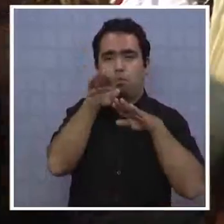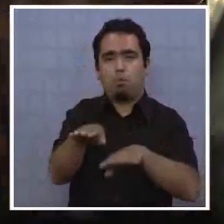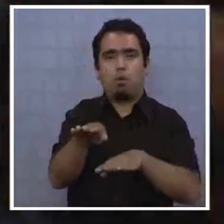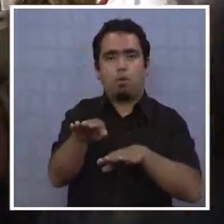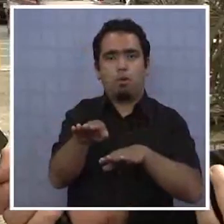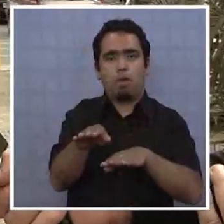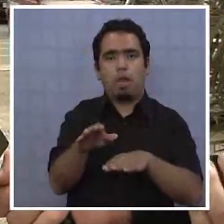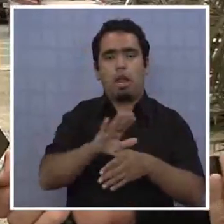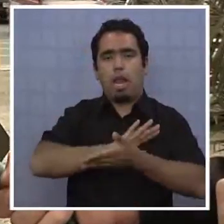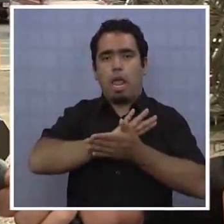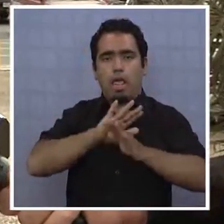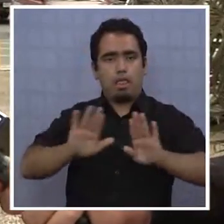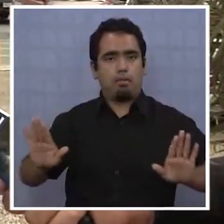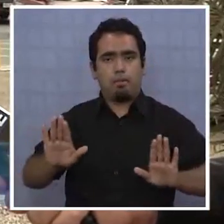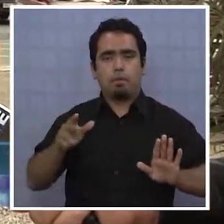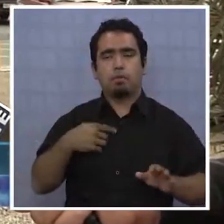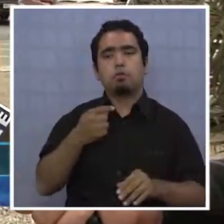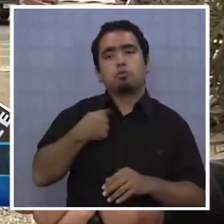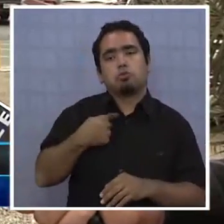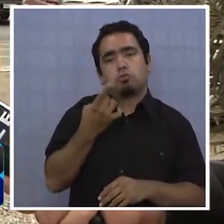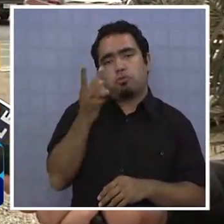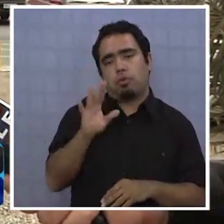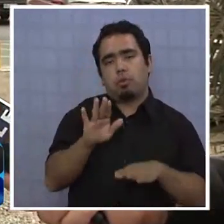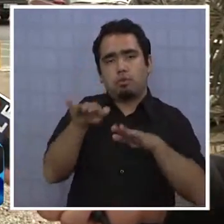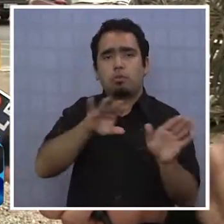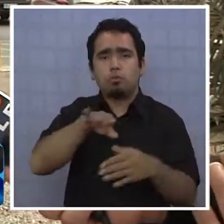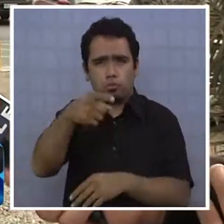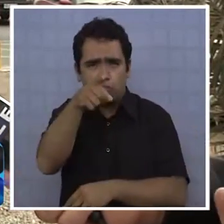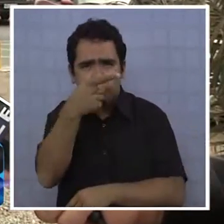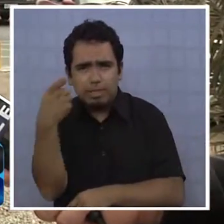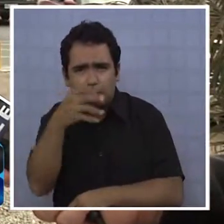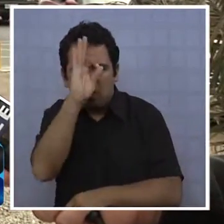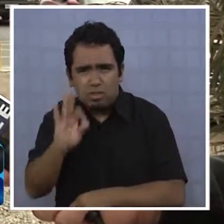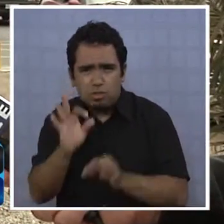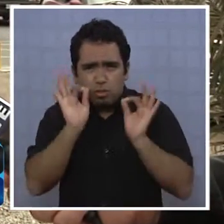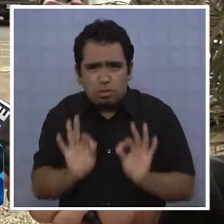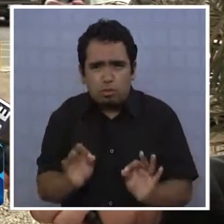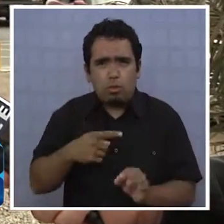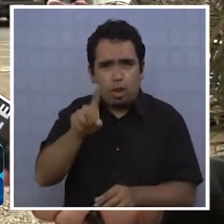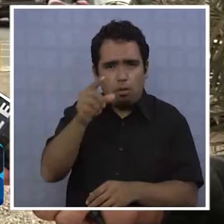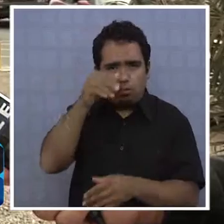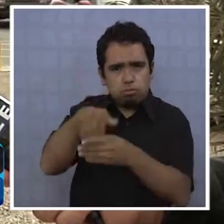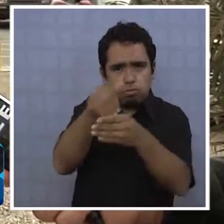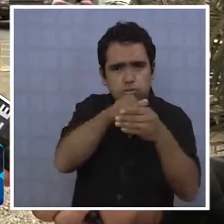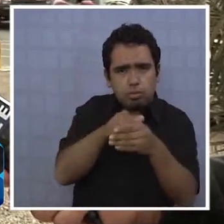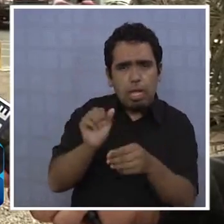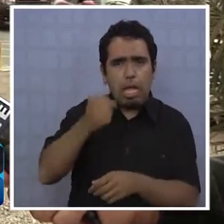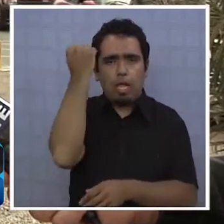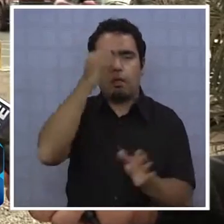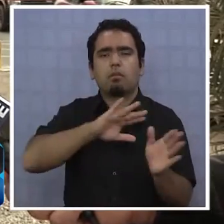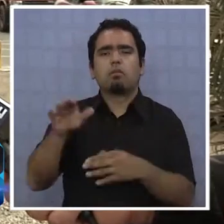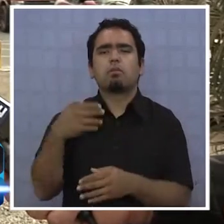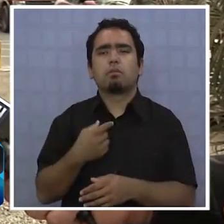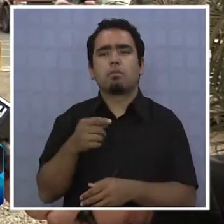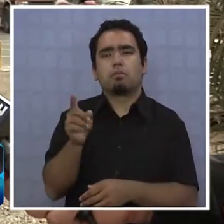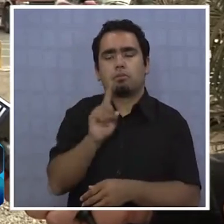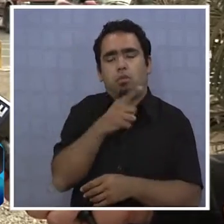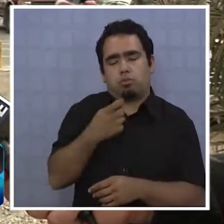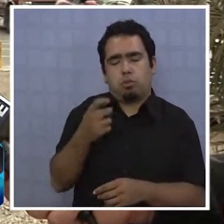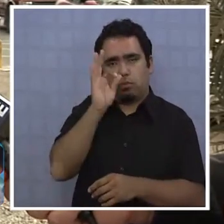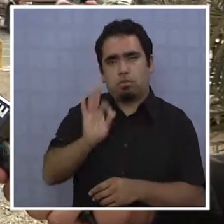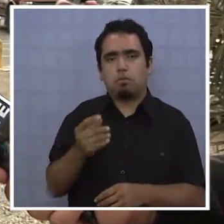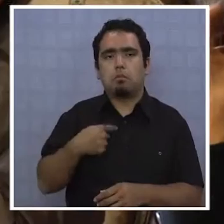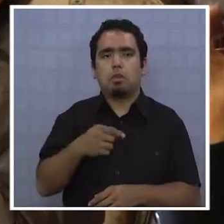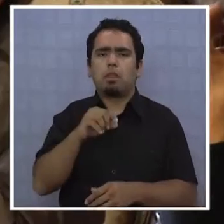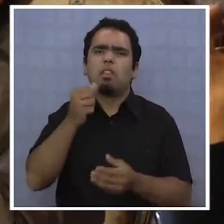todo, nada más. Yo creo que eso es lo más importante, apoyar a Soria. ¿Tú estás 100% seguro que Soria sale? 100% seguro. ¿Qué pasaría si